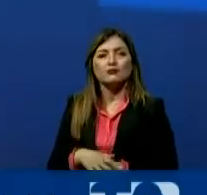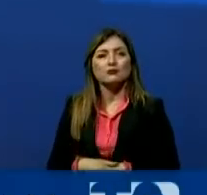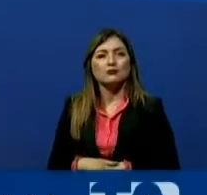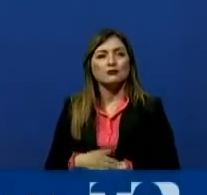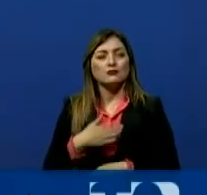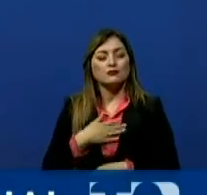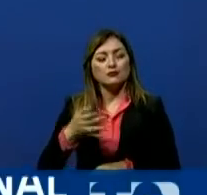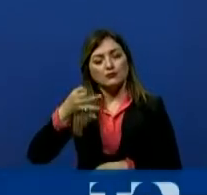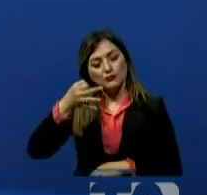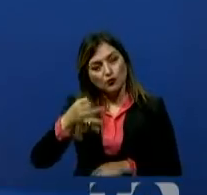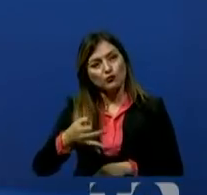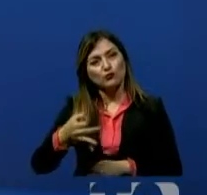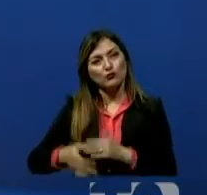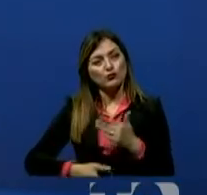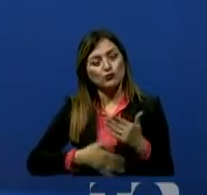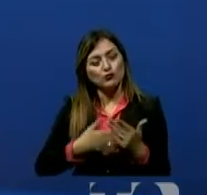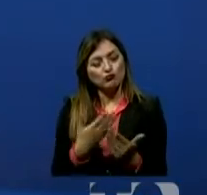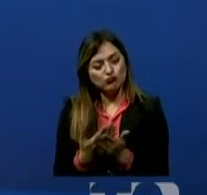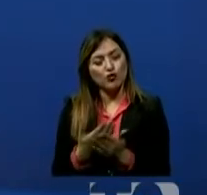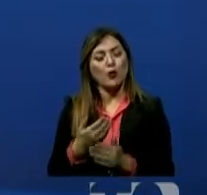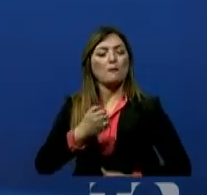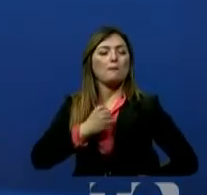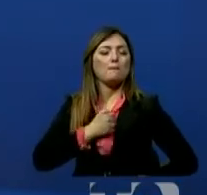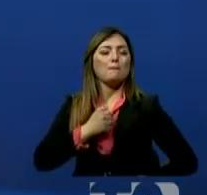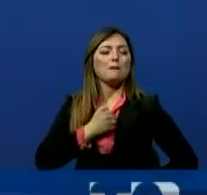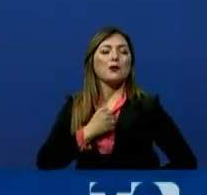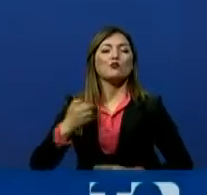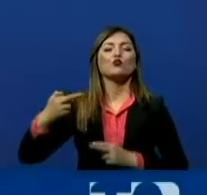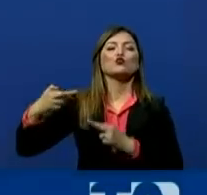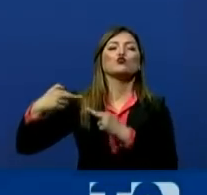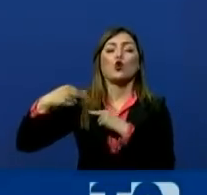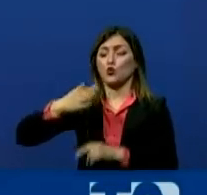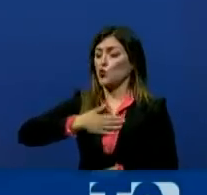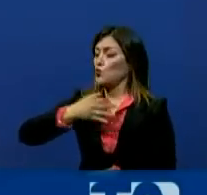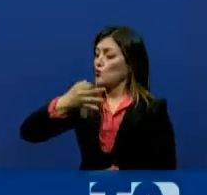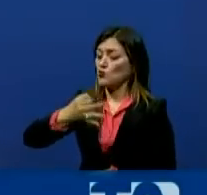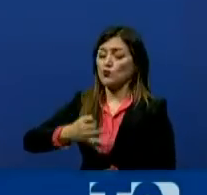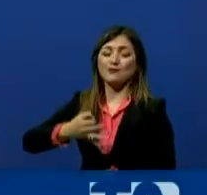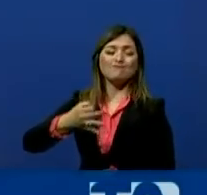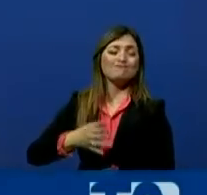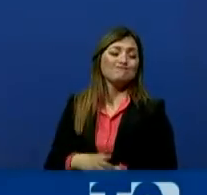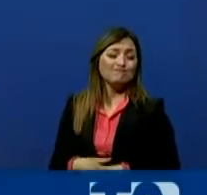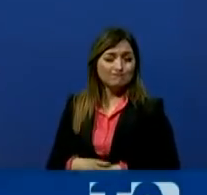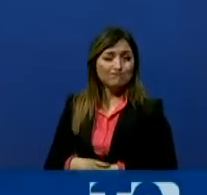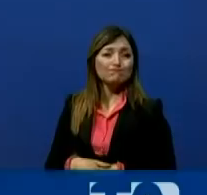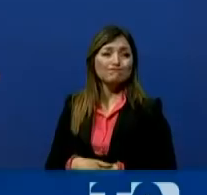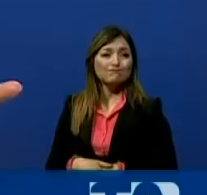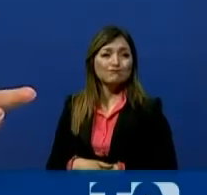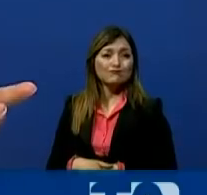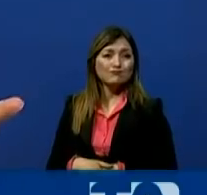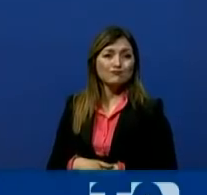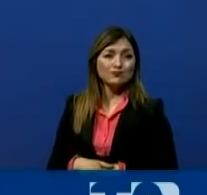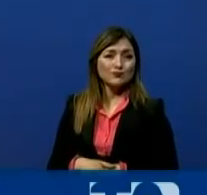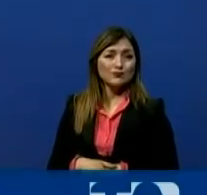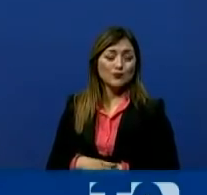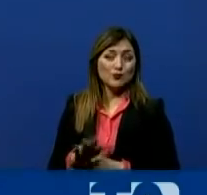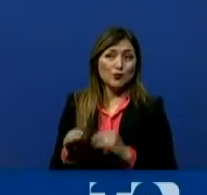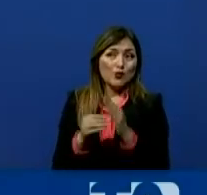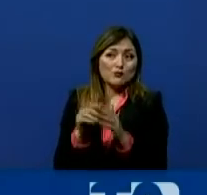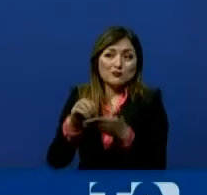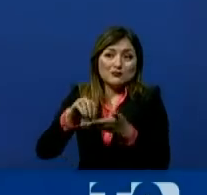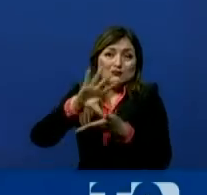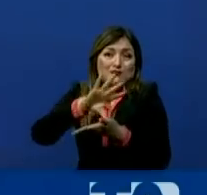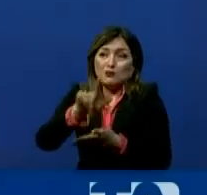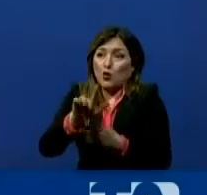he cumplido con todas mis competencias y atribuciones, pero si alguien se